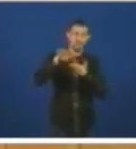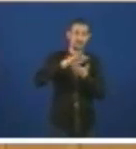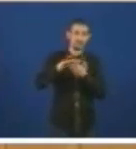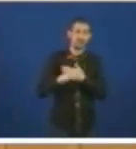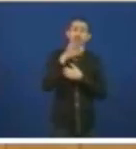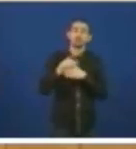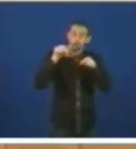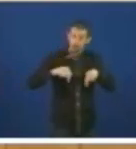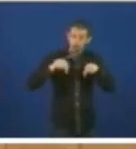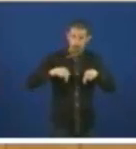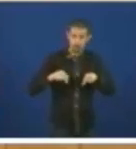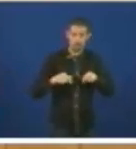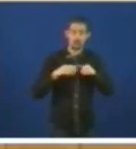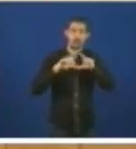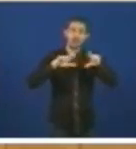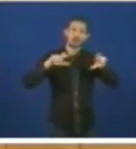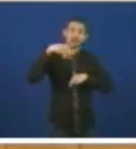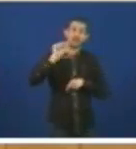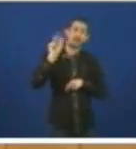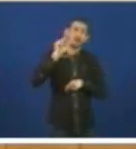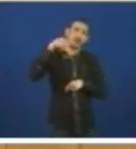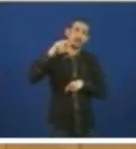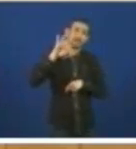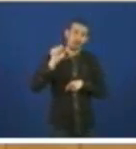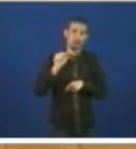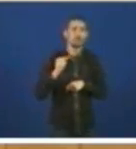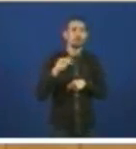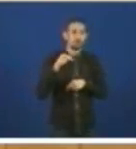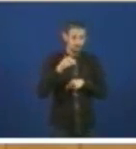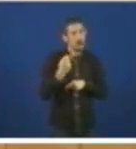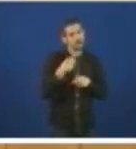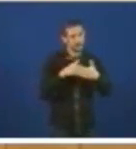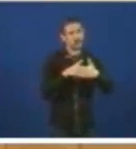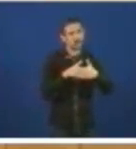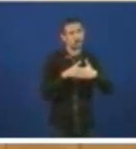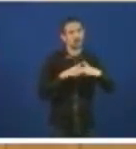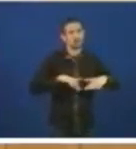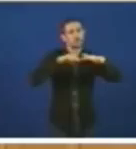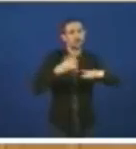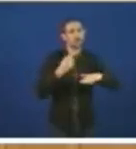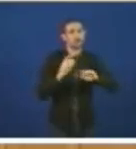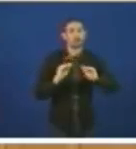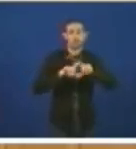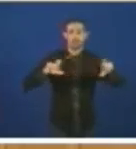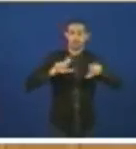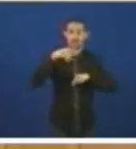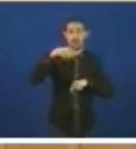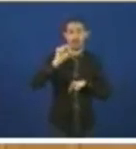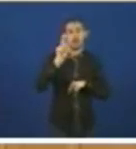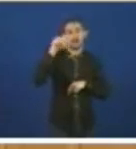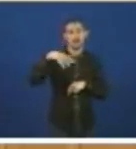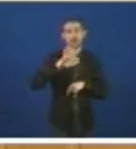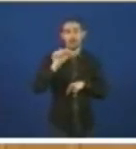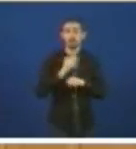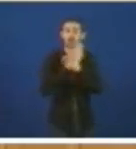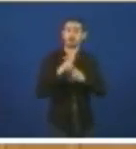hoxe, Navantia na Ría de Ferrol necesita precisa dese dique, Navantia cando dín os resultados económicos é para darse